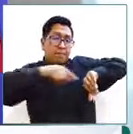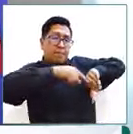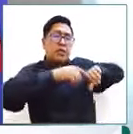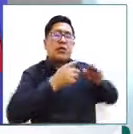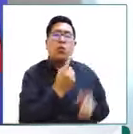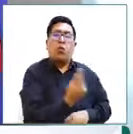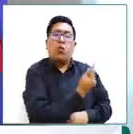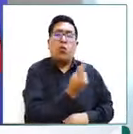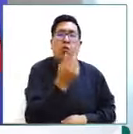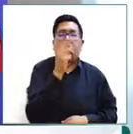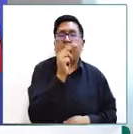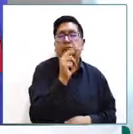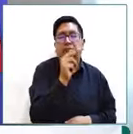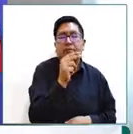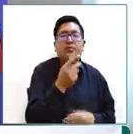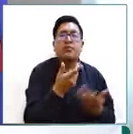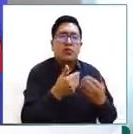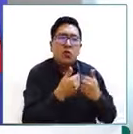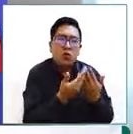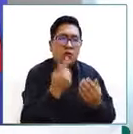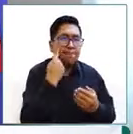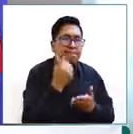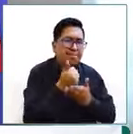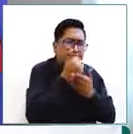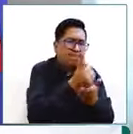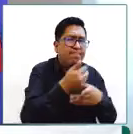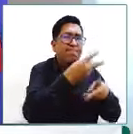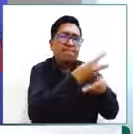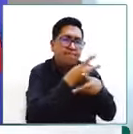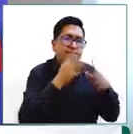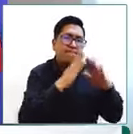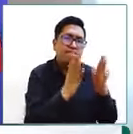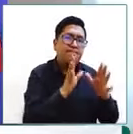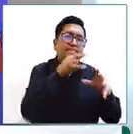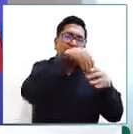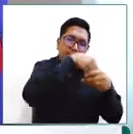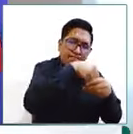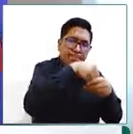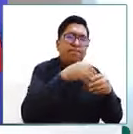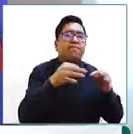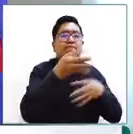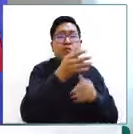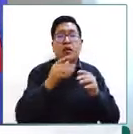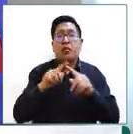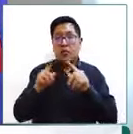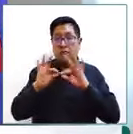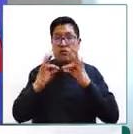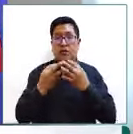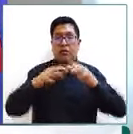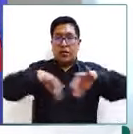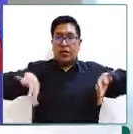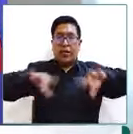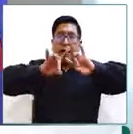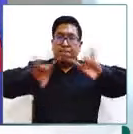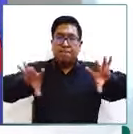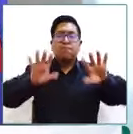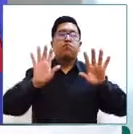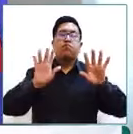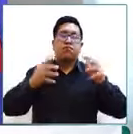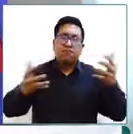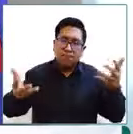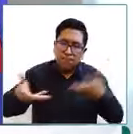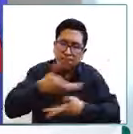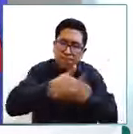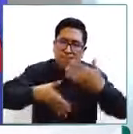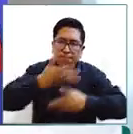restringir para estas niñas, niños y adolescentes que puedan mantener contacto y relacionamiento directo con sus familias.